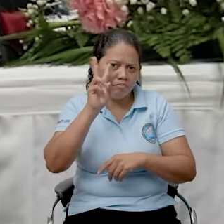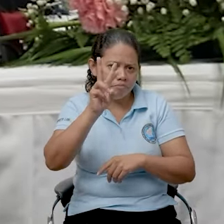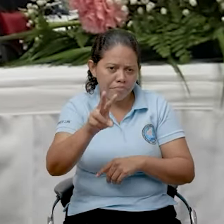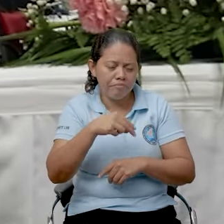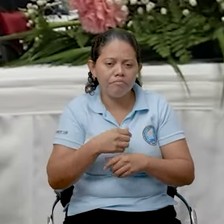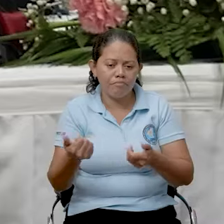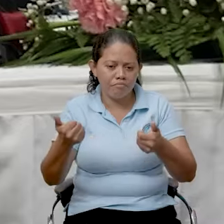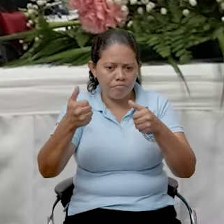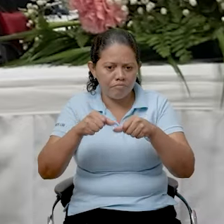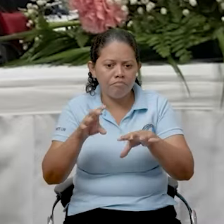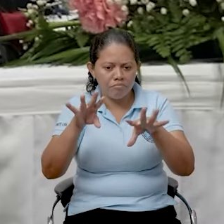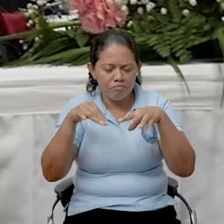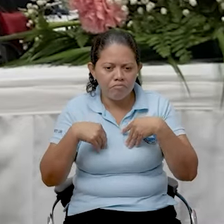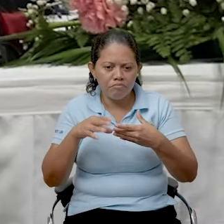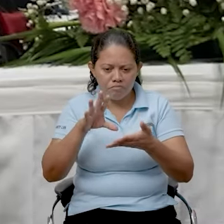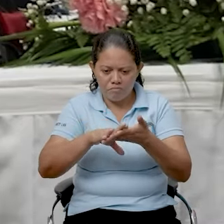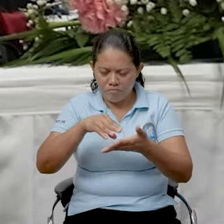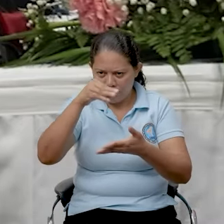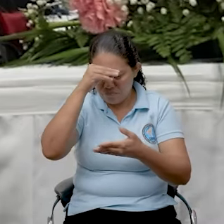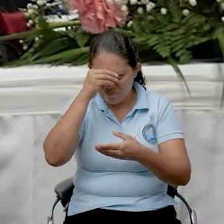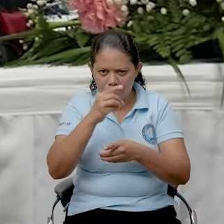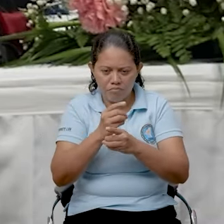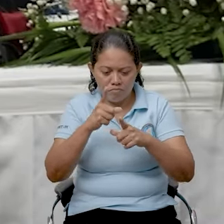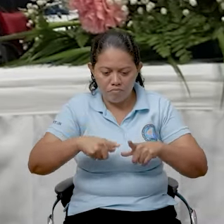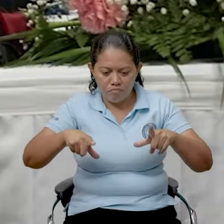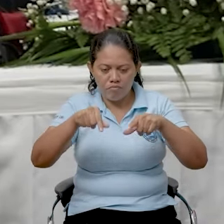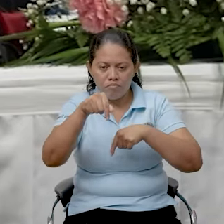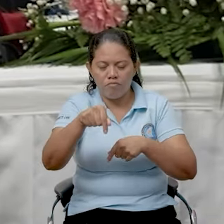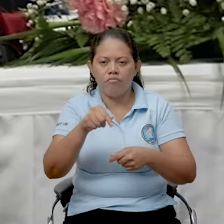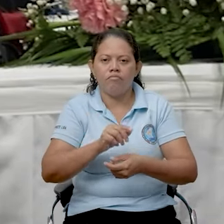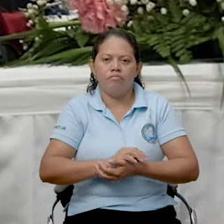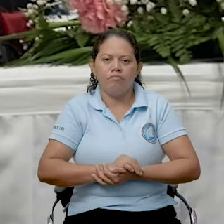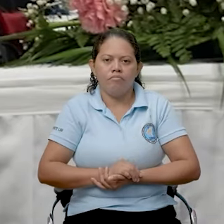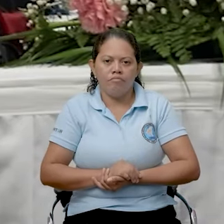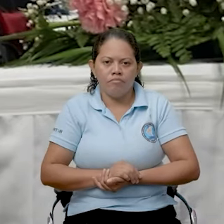recaudar y aprender muchos puntos importantes de usted.